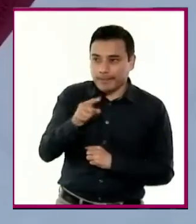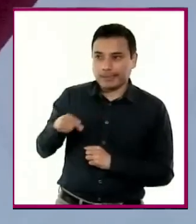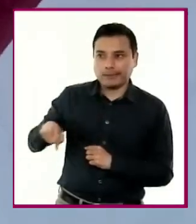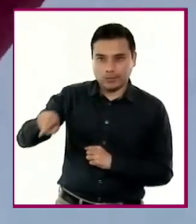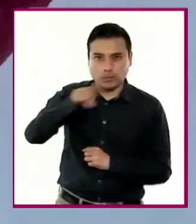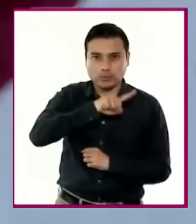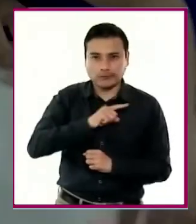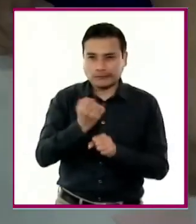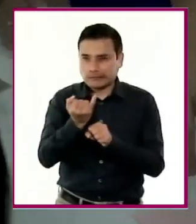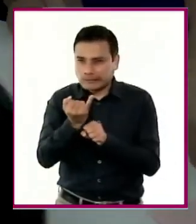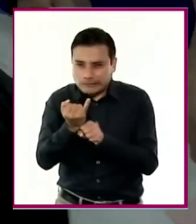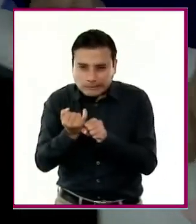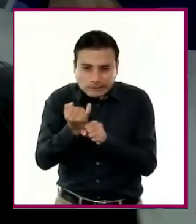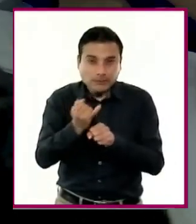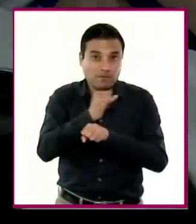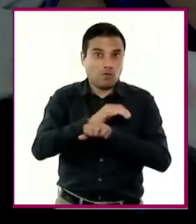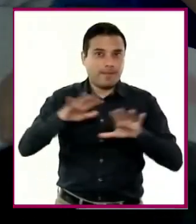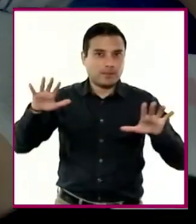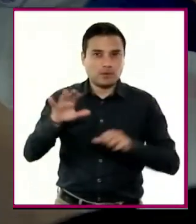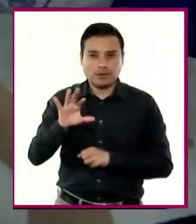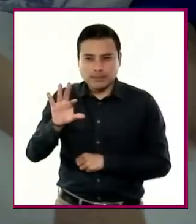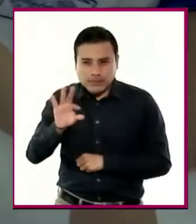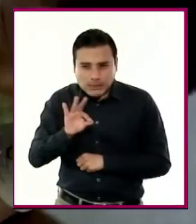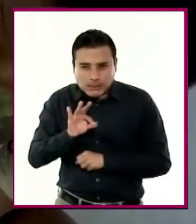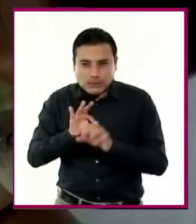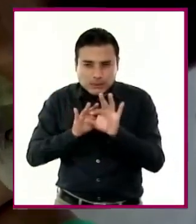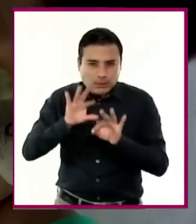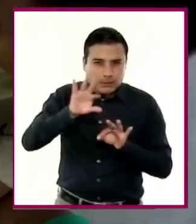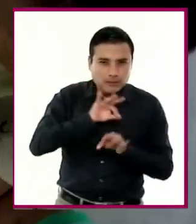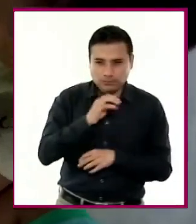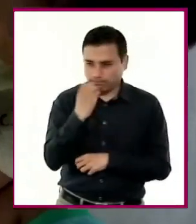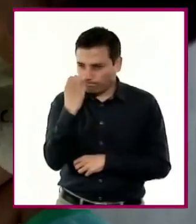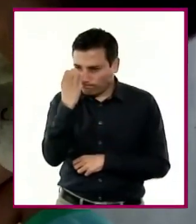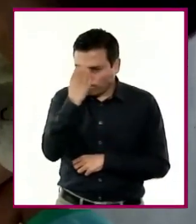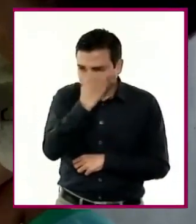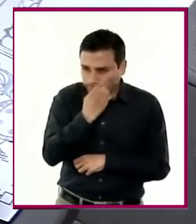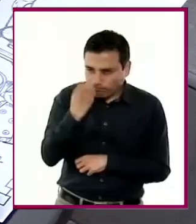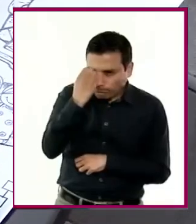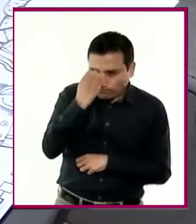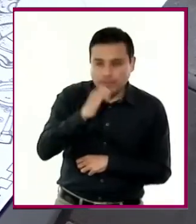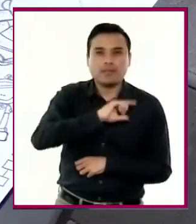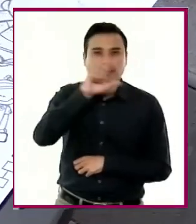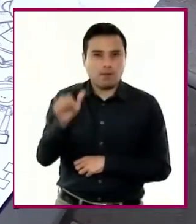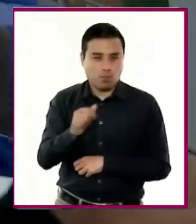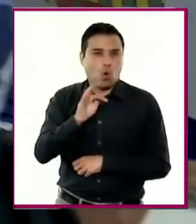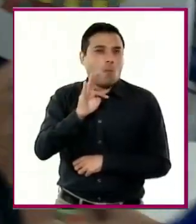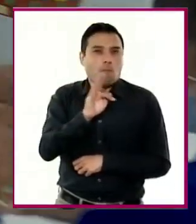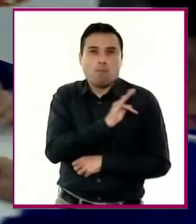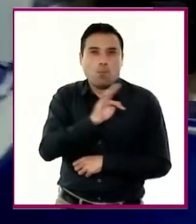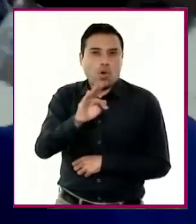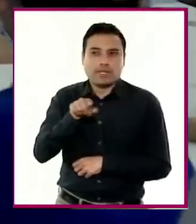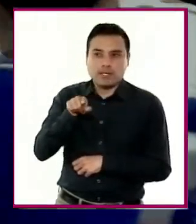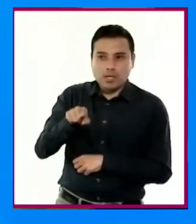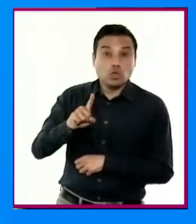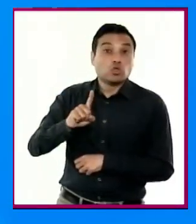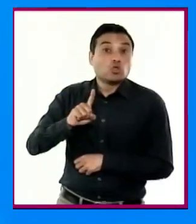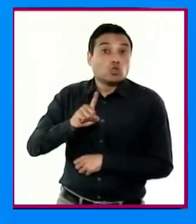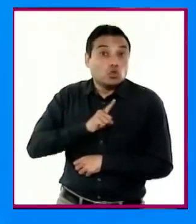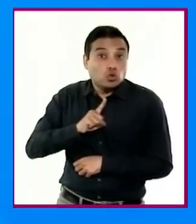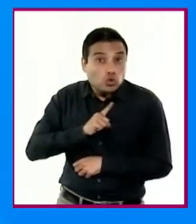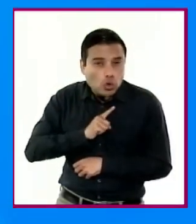selectiva, para la toma de decisiones fundamentadas, individuales y colectivas.